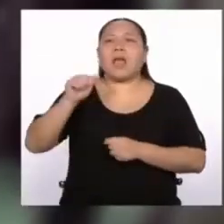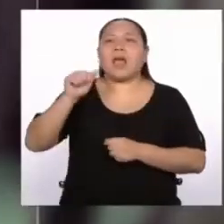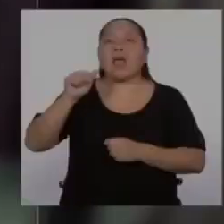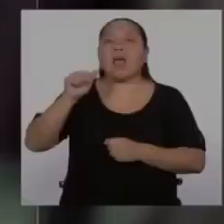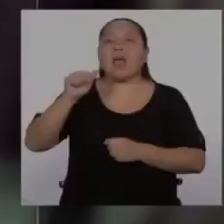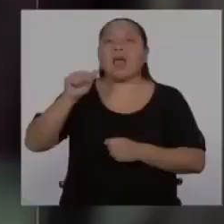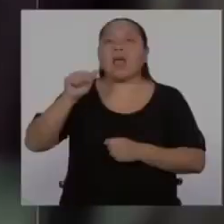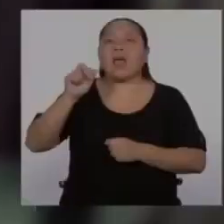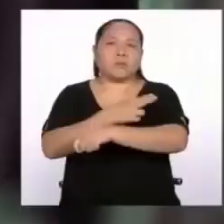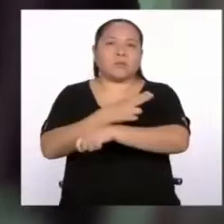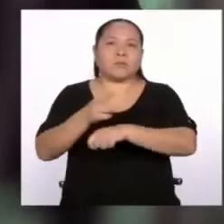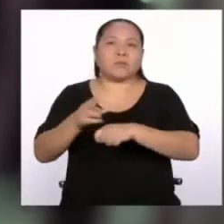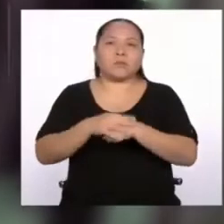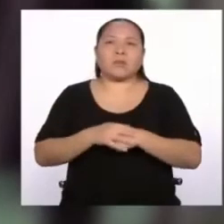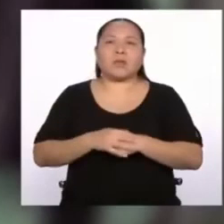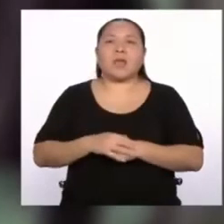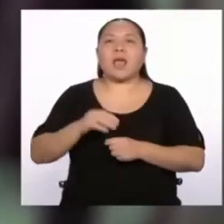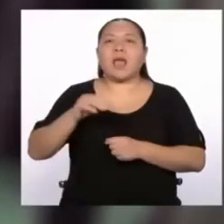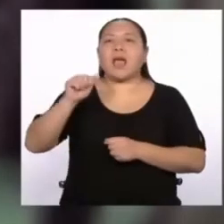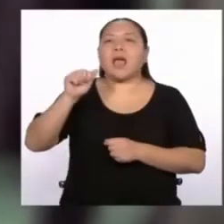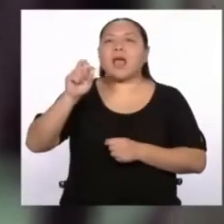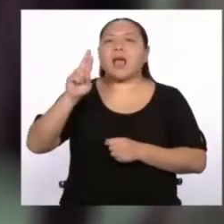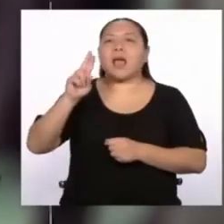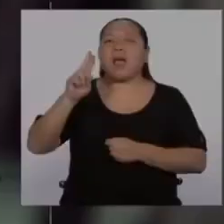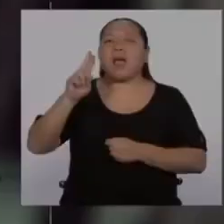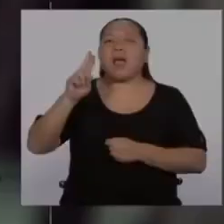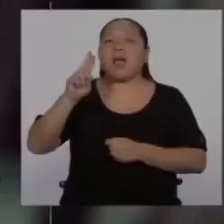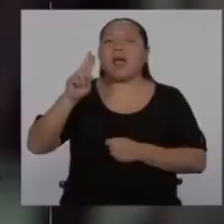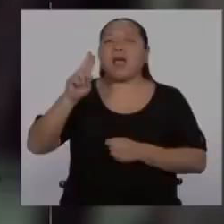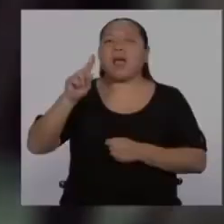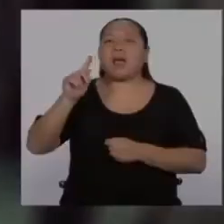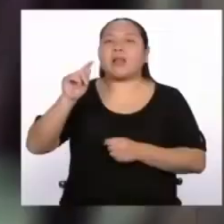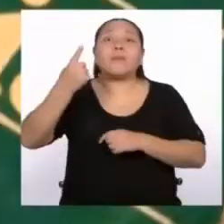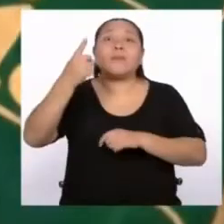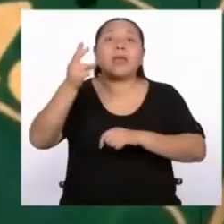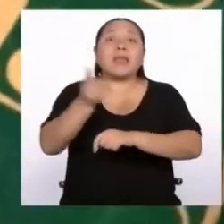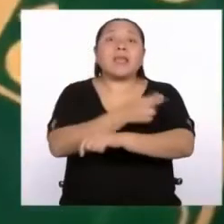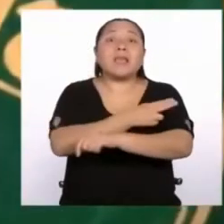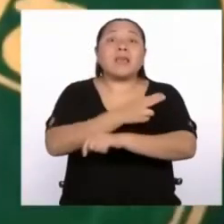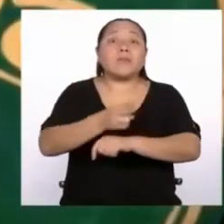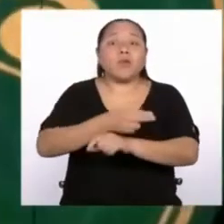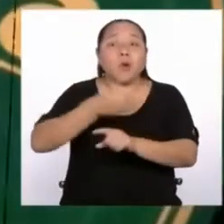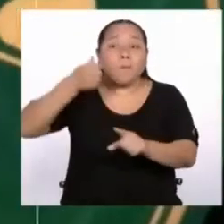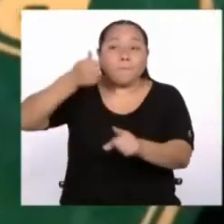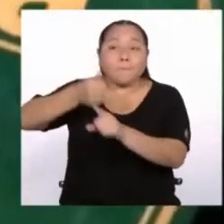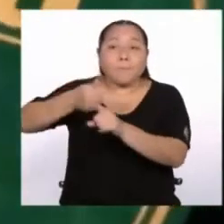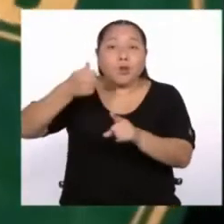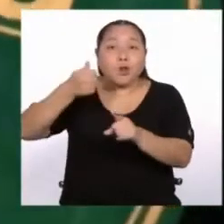Ellos grabaron solo el programa.